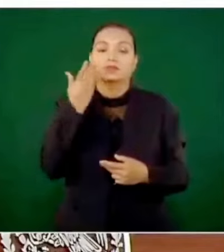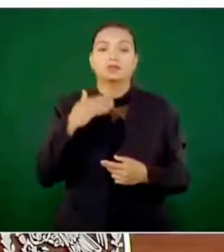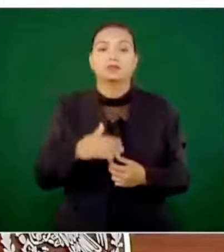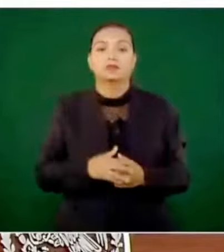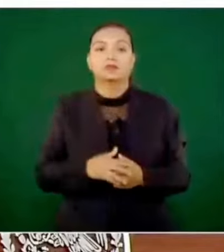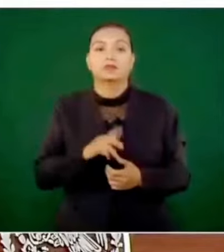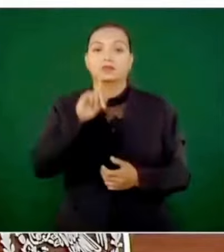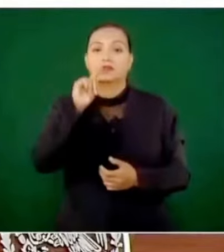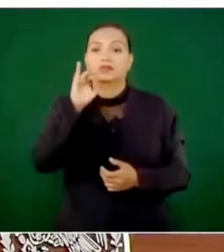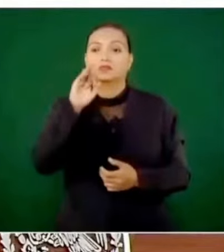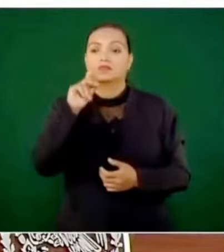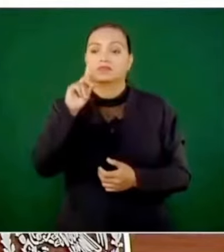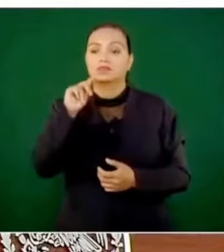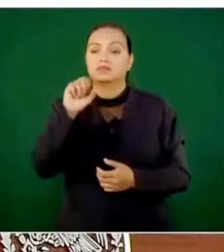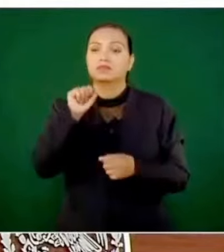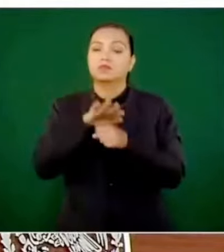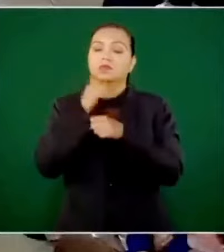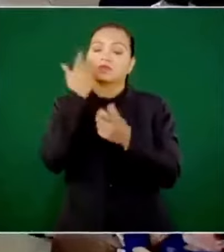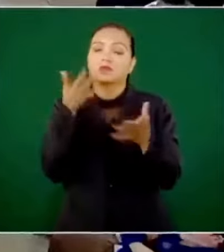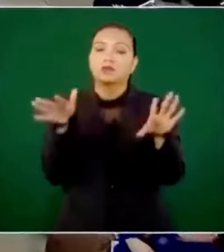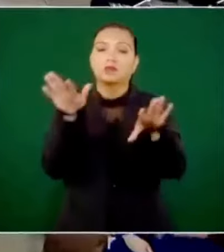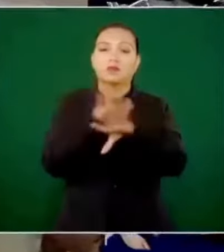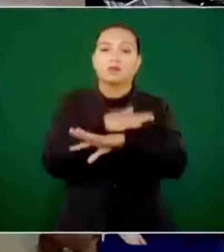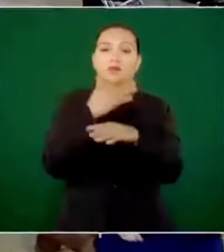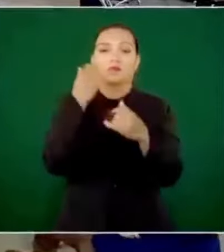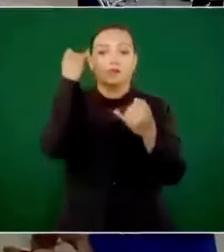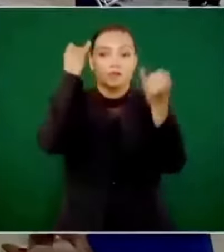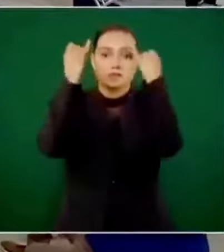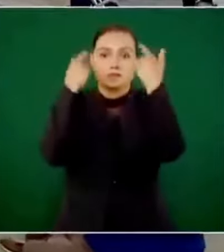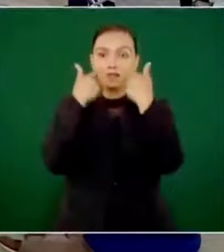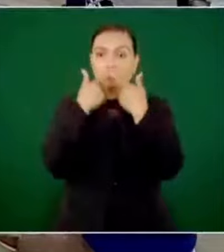que se convirtieron en liberales